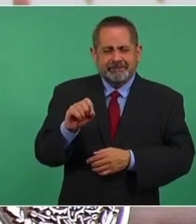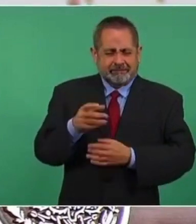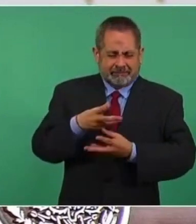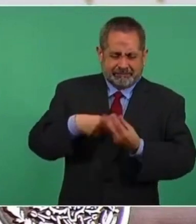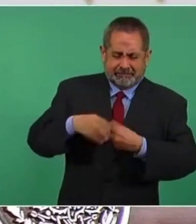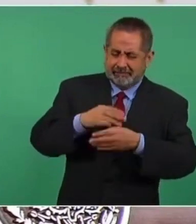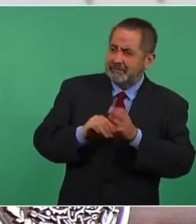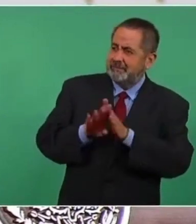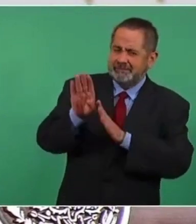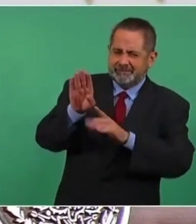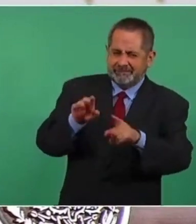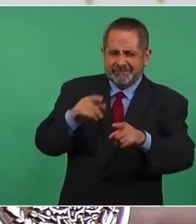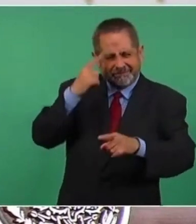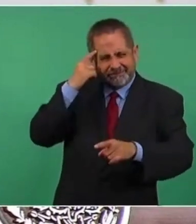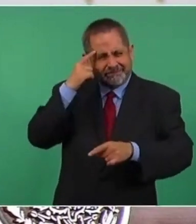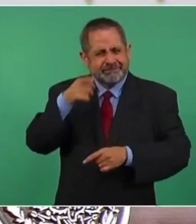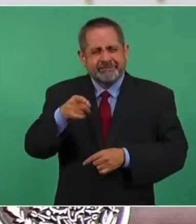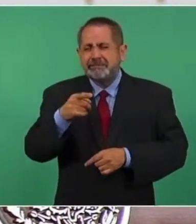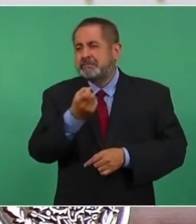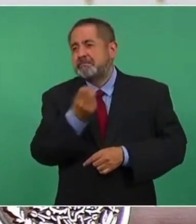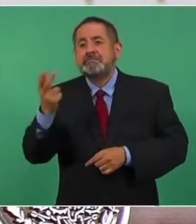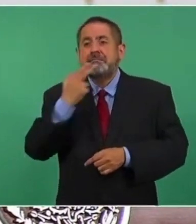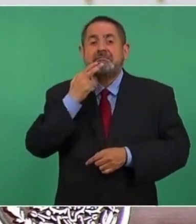muchísimo.